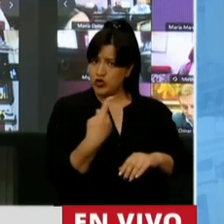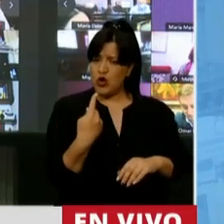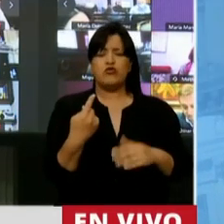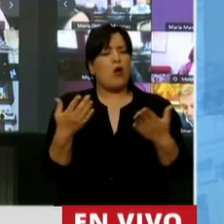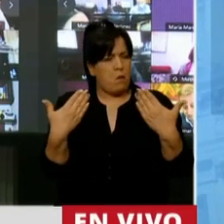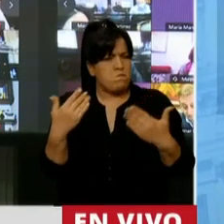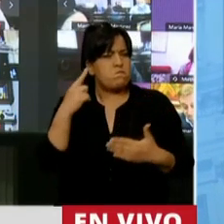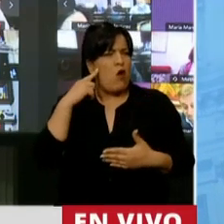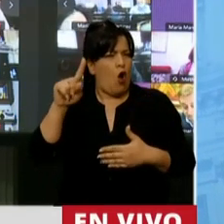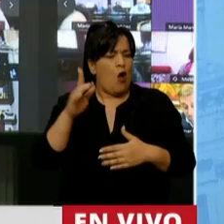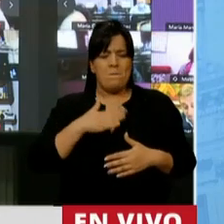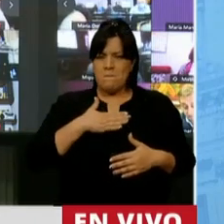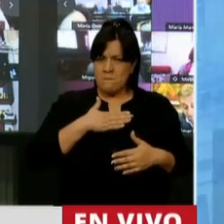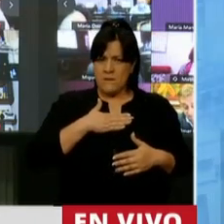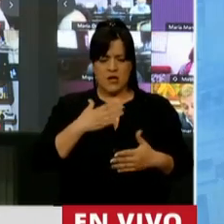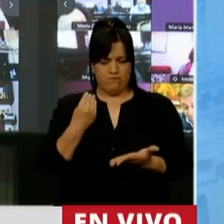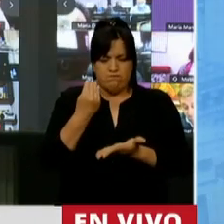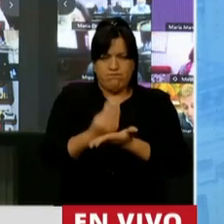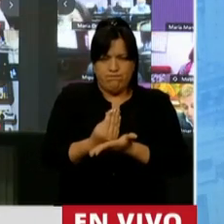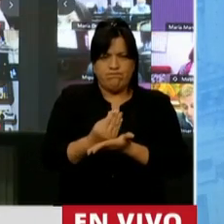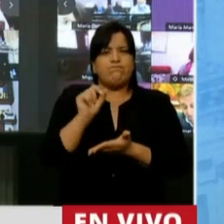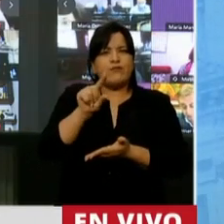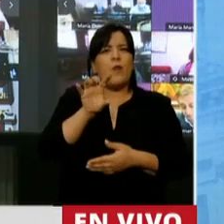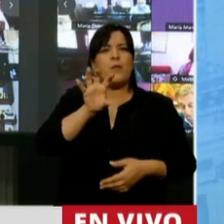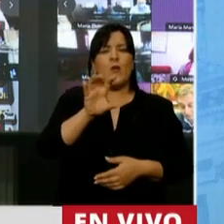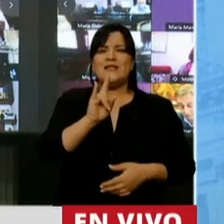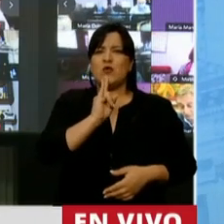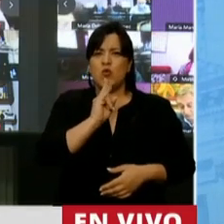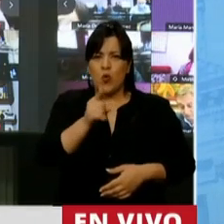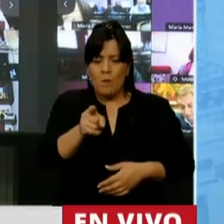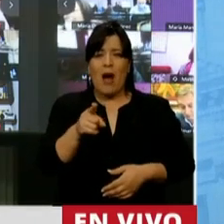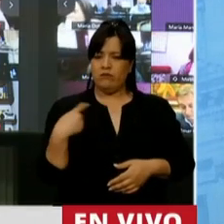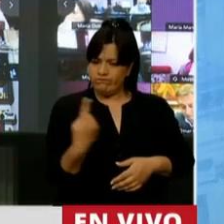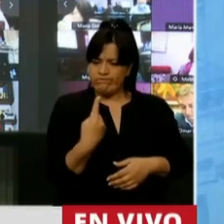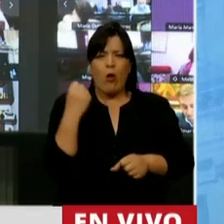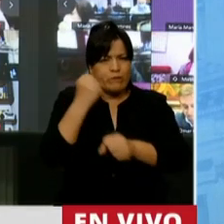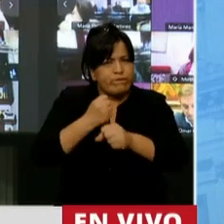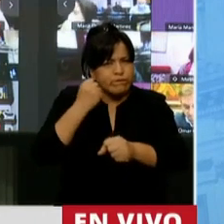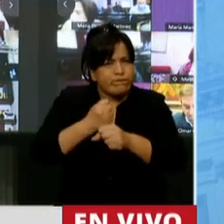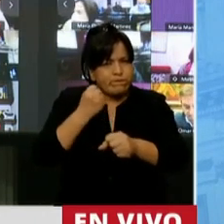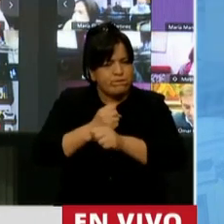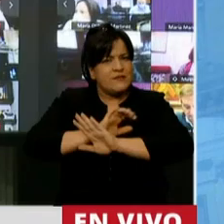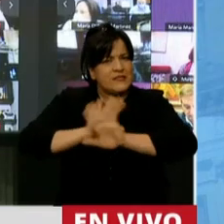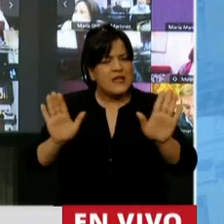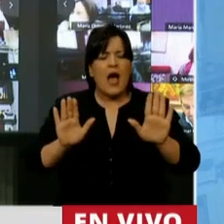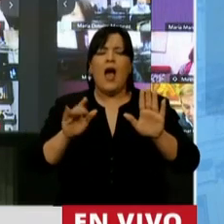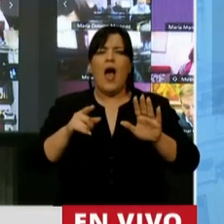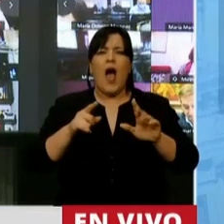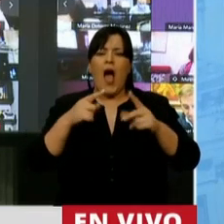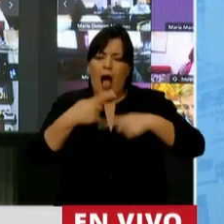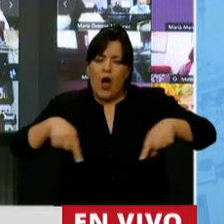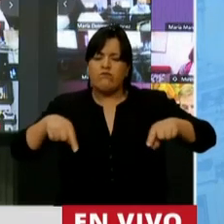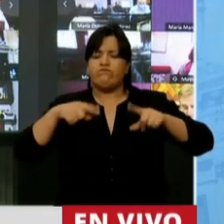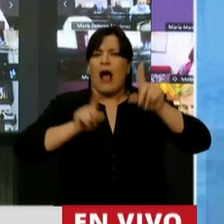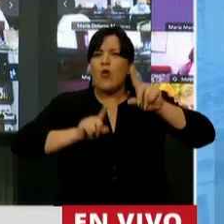diputados, en mi caso, representantes de Tucumán, de poder trabajar sobre algunas cuestiones que